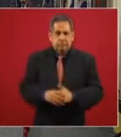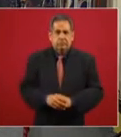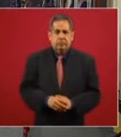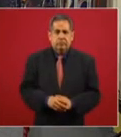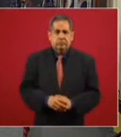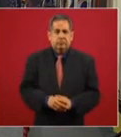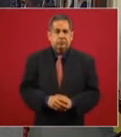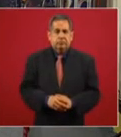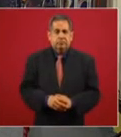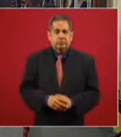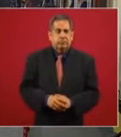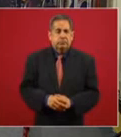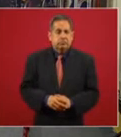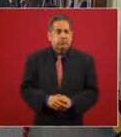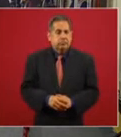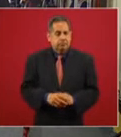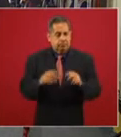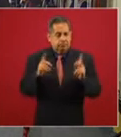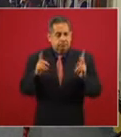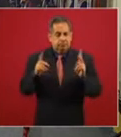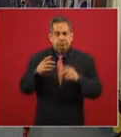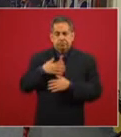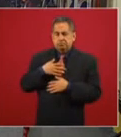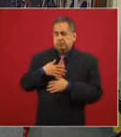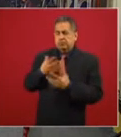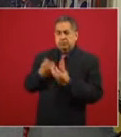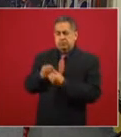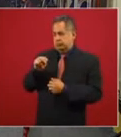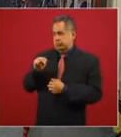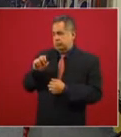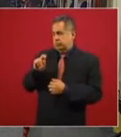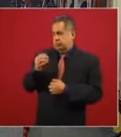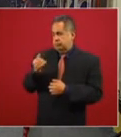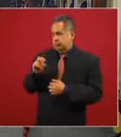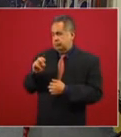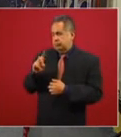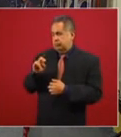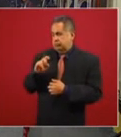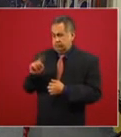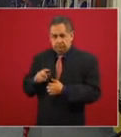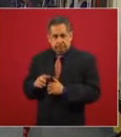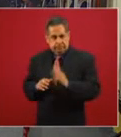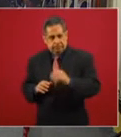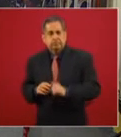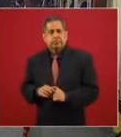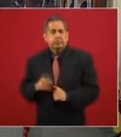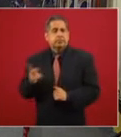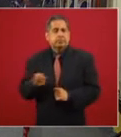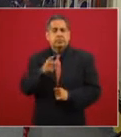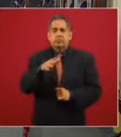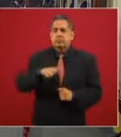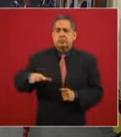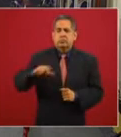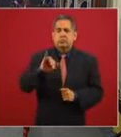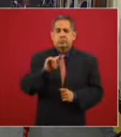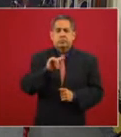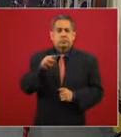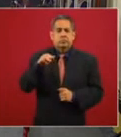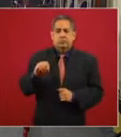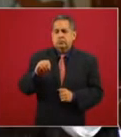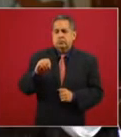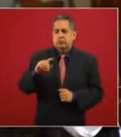Manuel Temolzin de Oro Sólido con Anci Rodríguez cómo quedará ese desarrollo del ITSMO de Tehuantepec